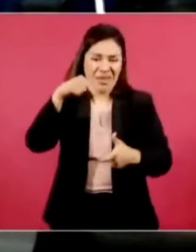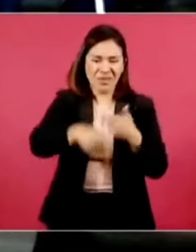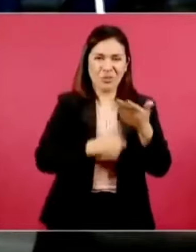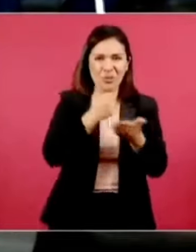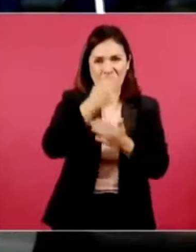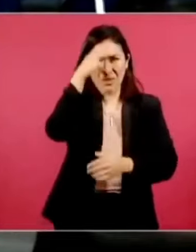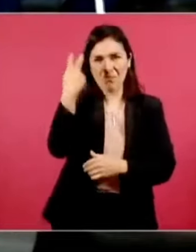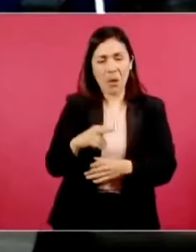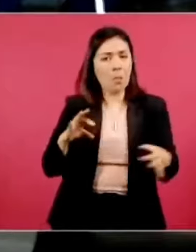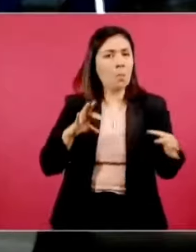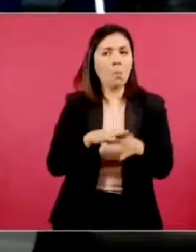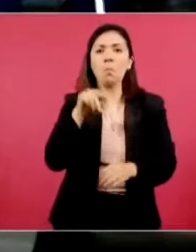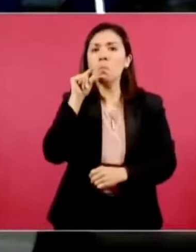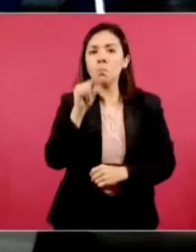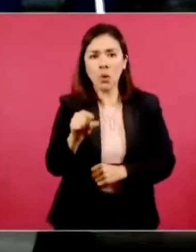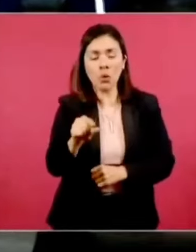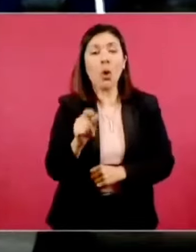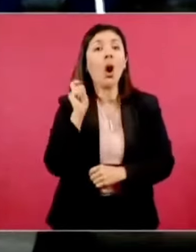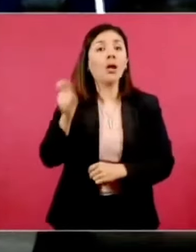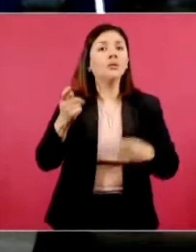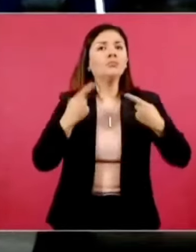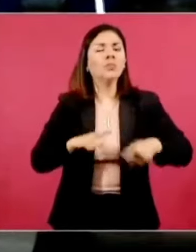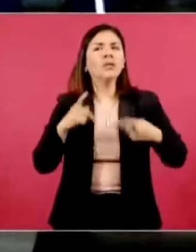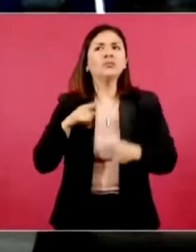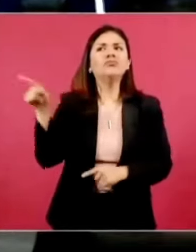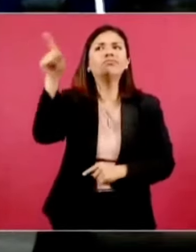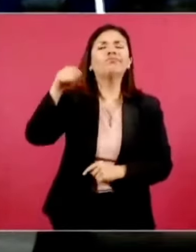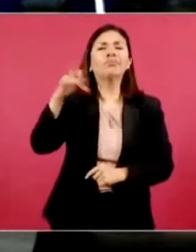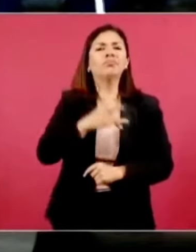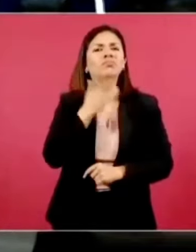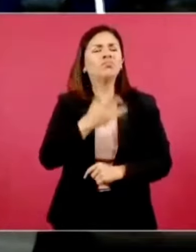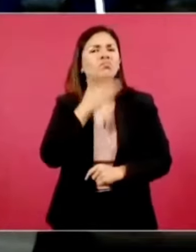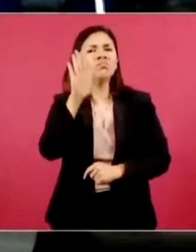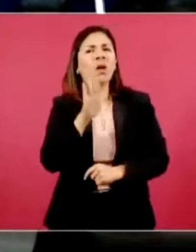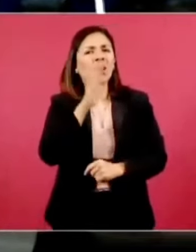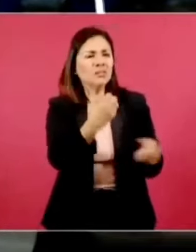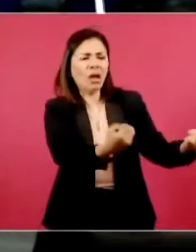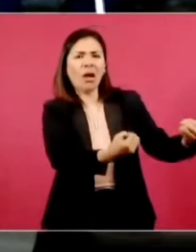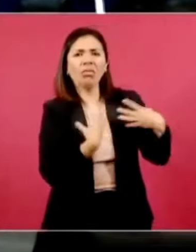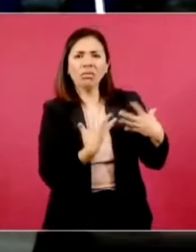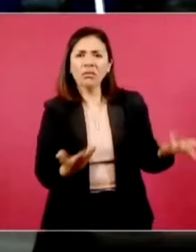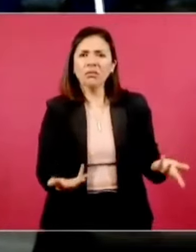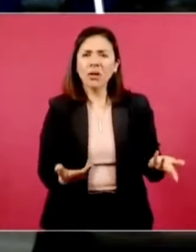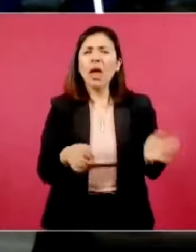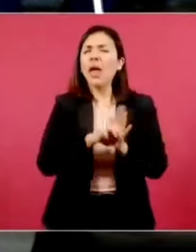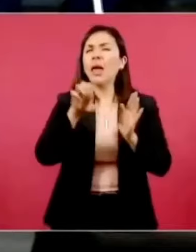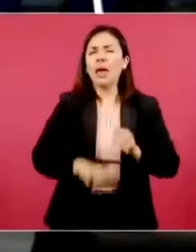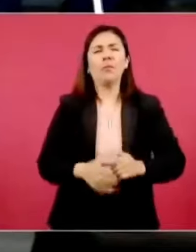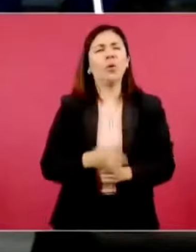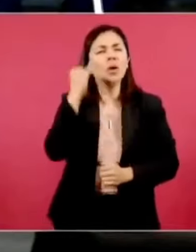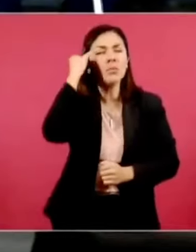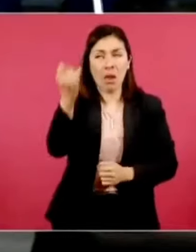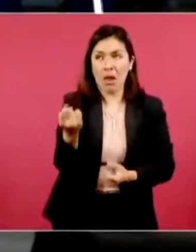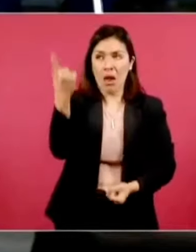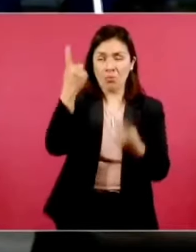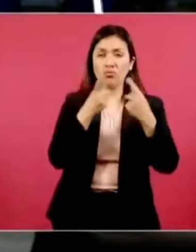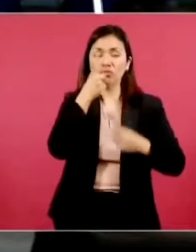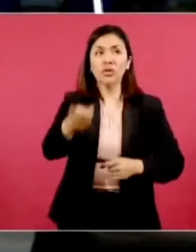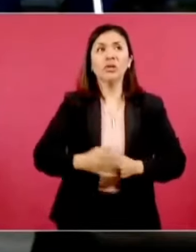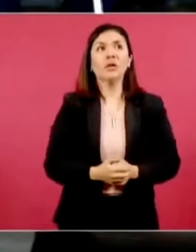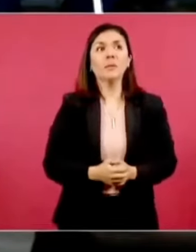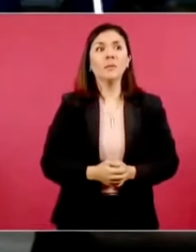y es gente que se siente de pronto abandonada, ¿no? Imagínense que hay muchos que dicen, y